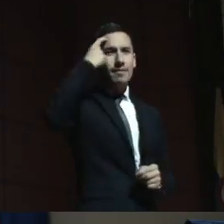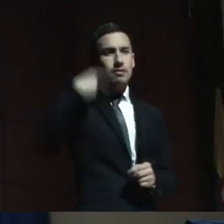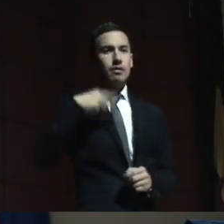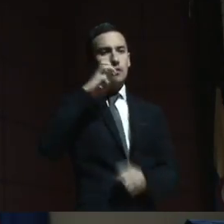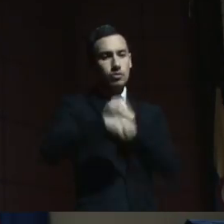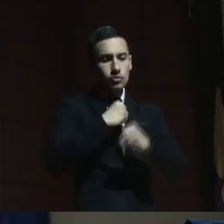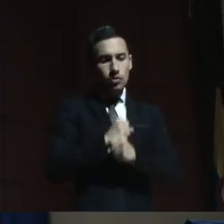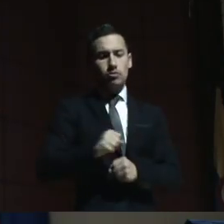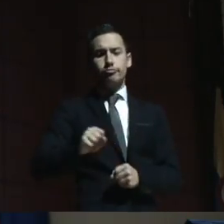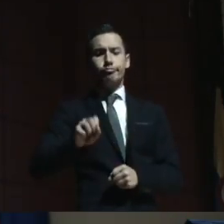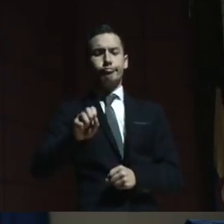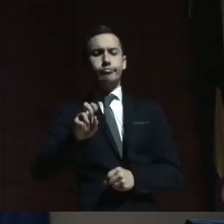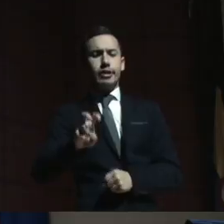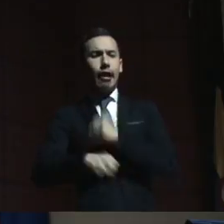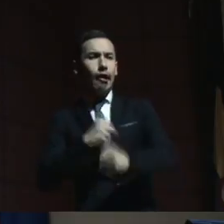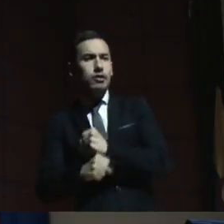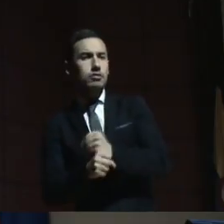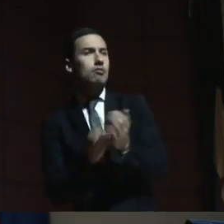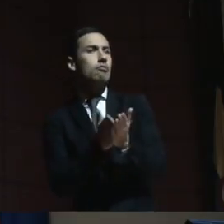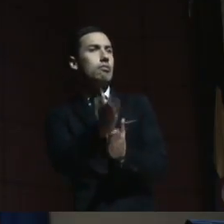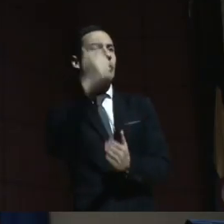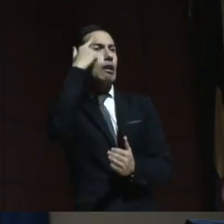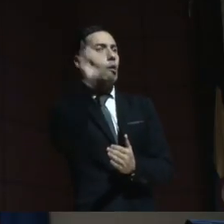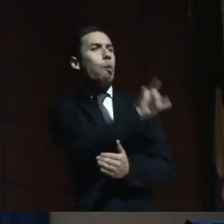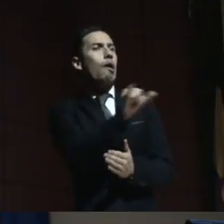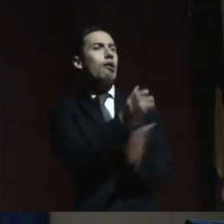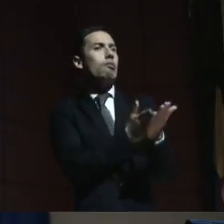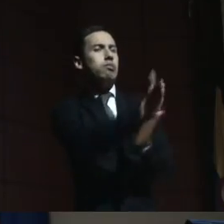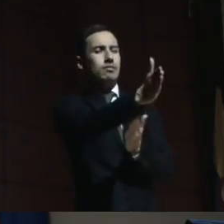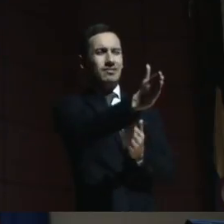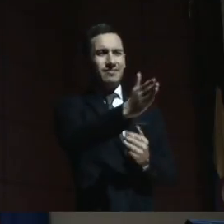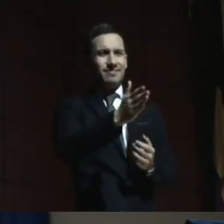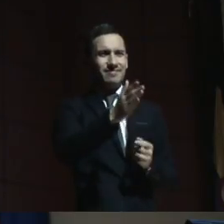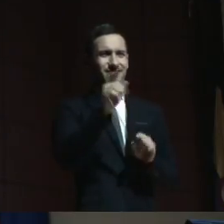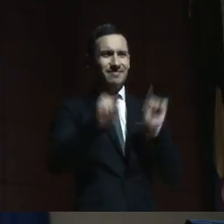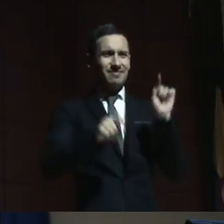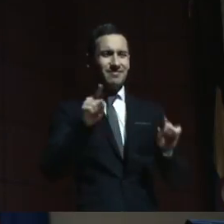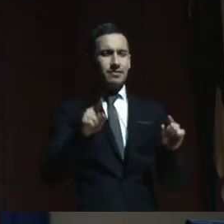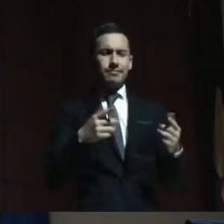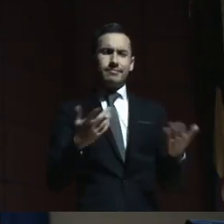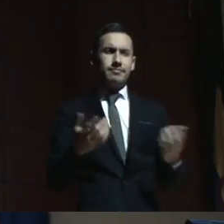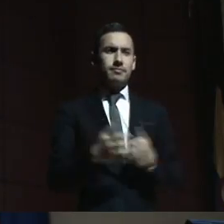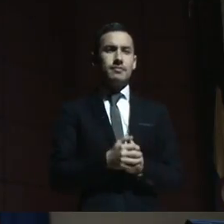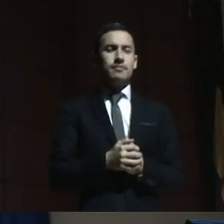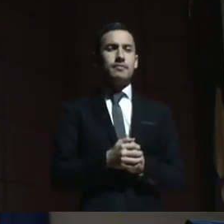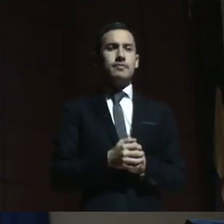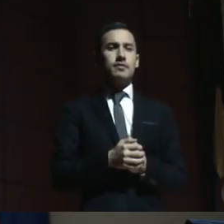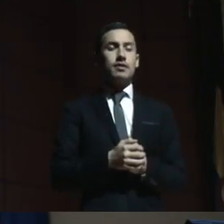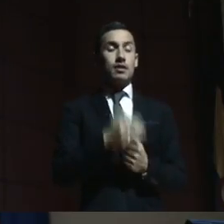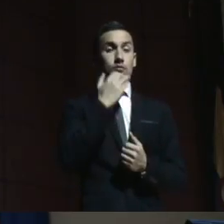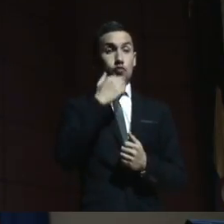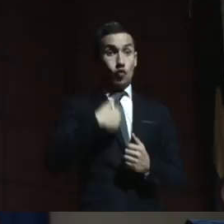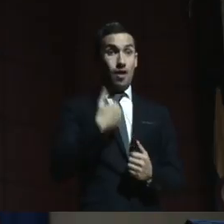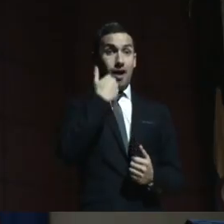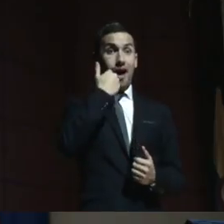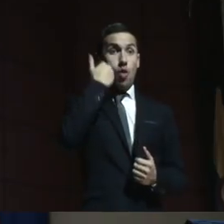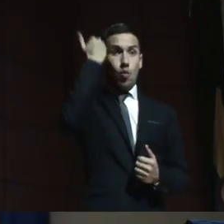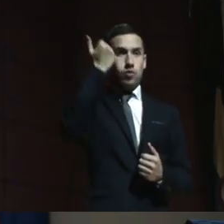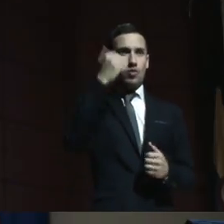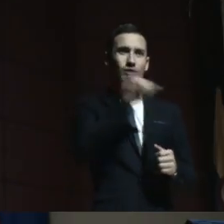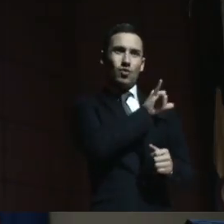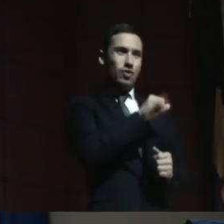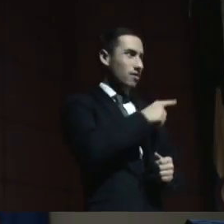tres años, siete, y uno dice, cuando yo soy adulto, como